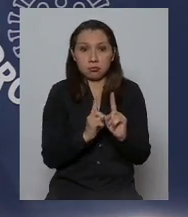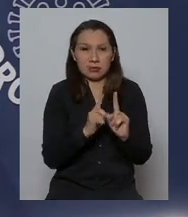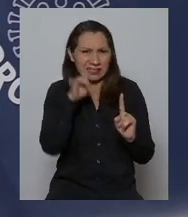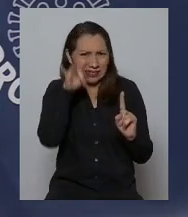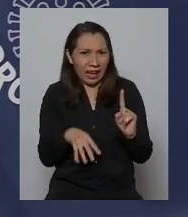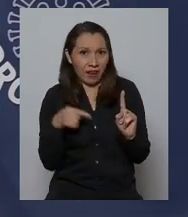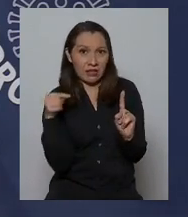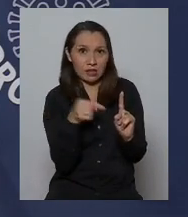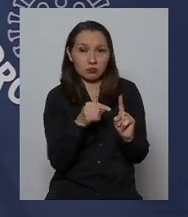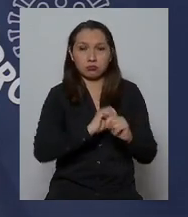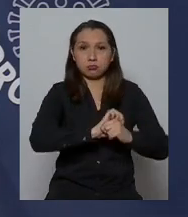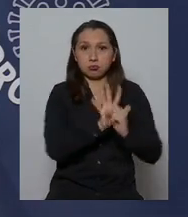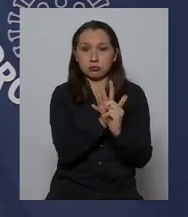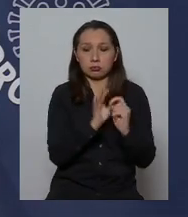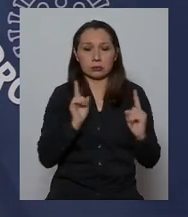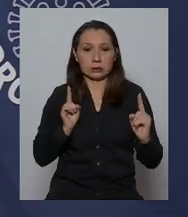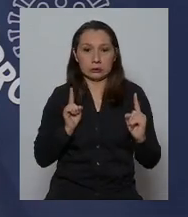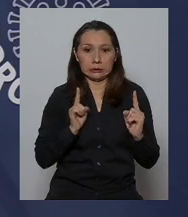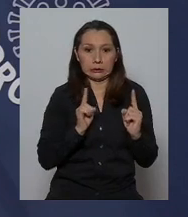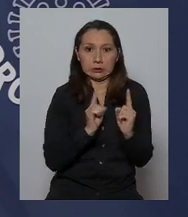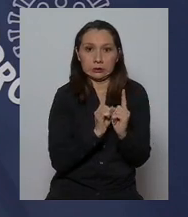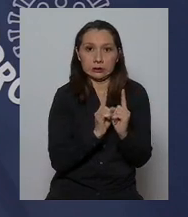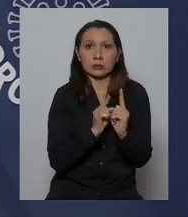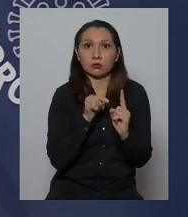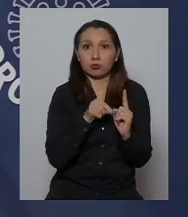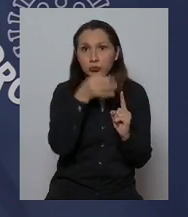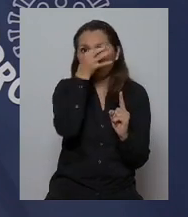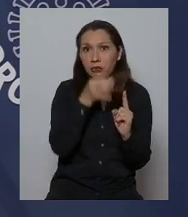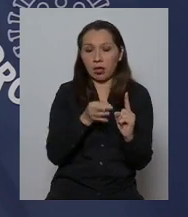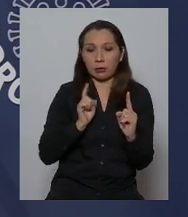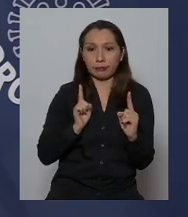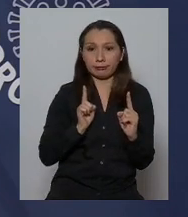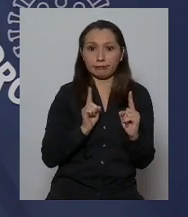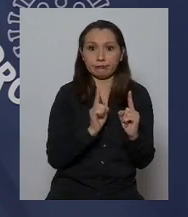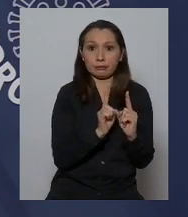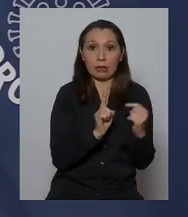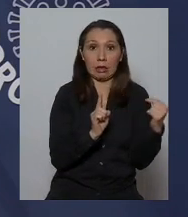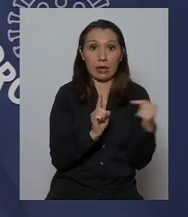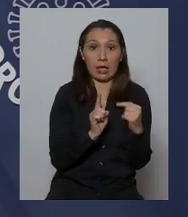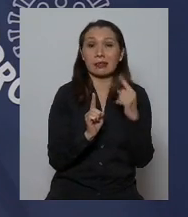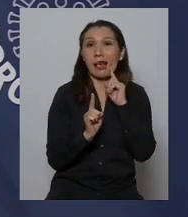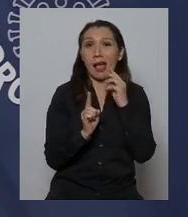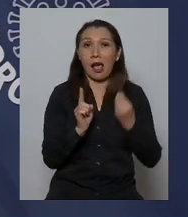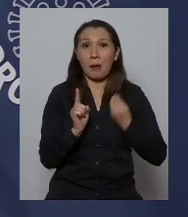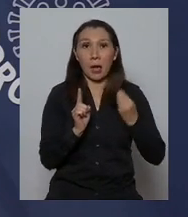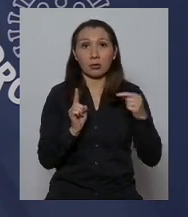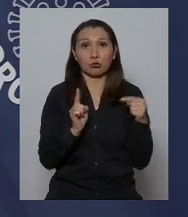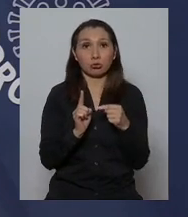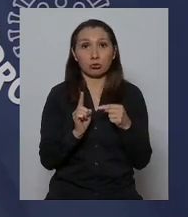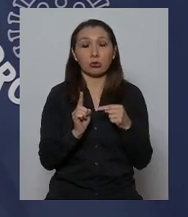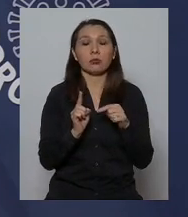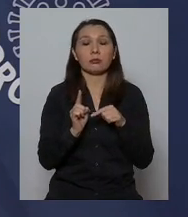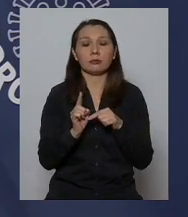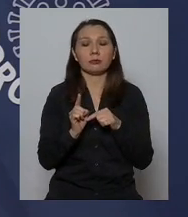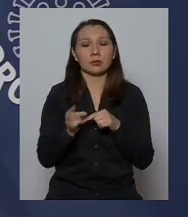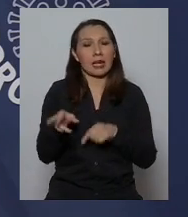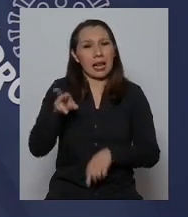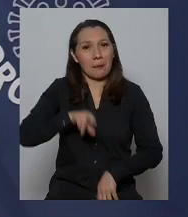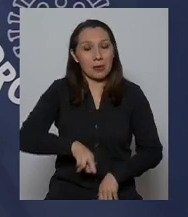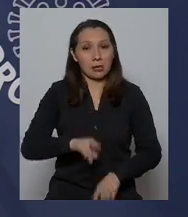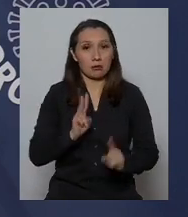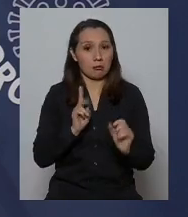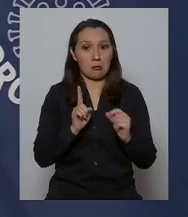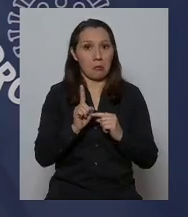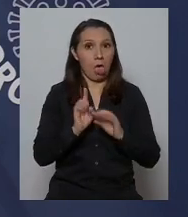se sabe que tuvo infección por coronavirus. A esa persona, insisto,